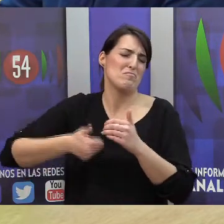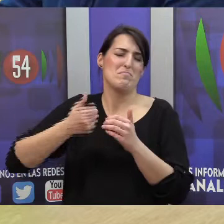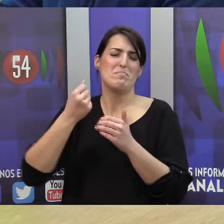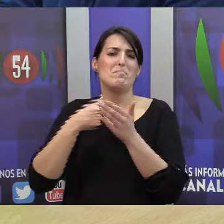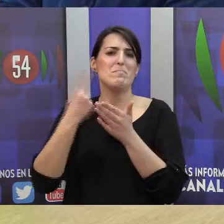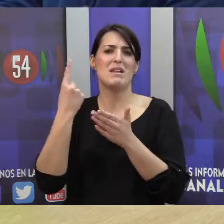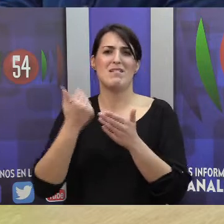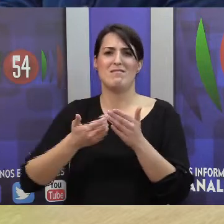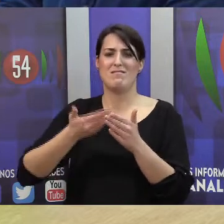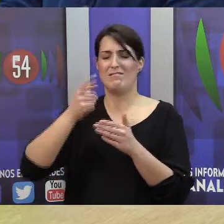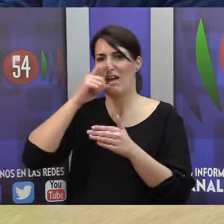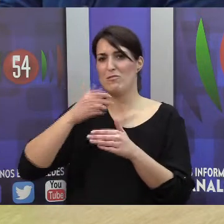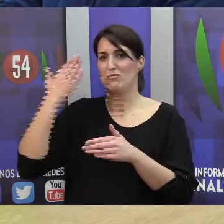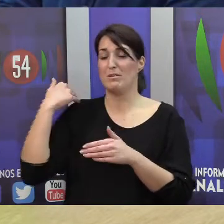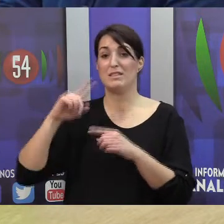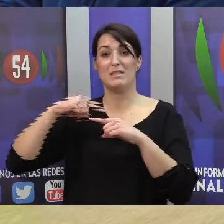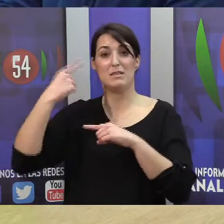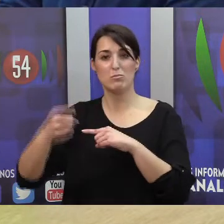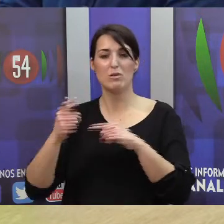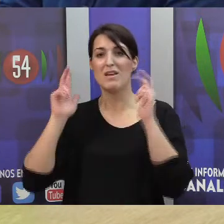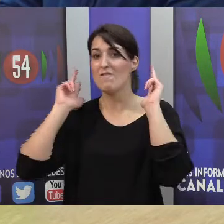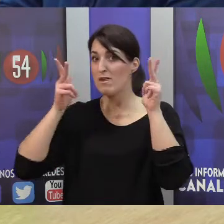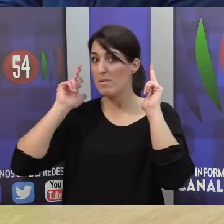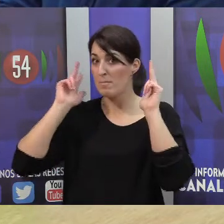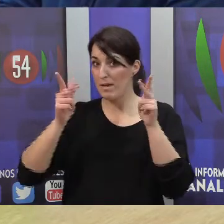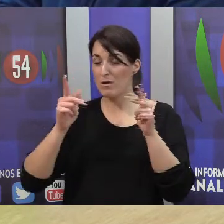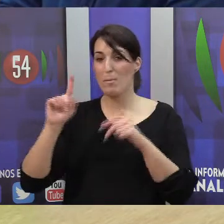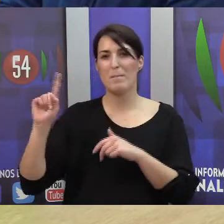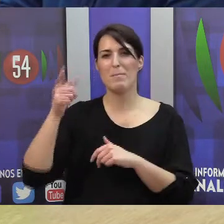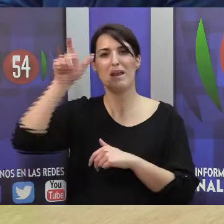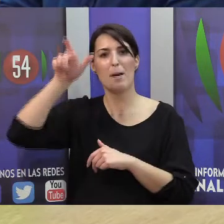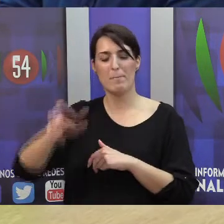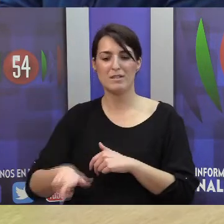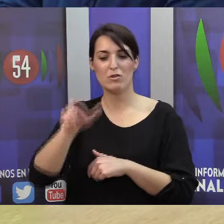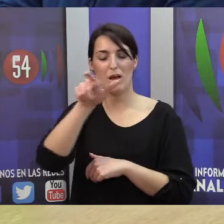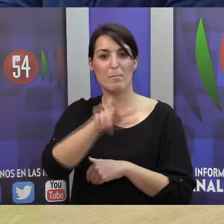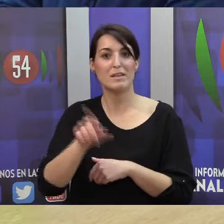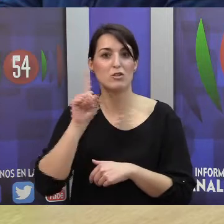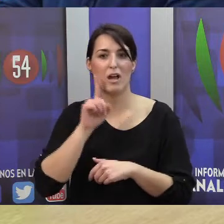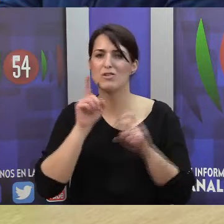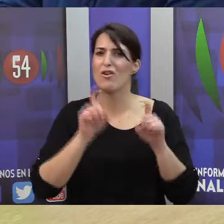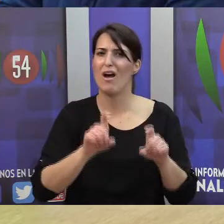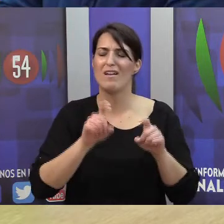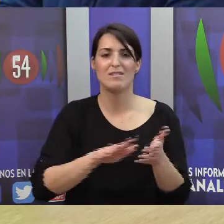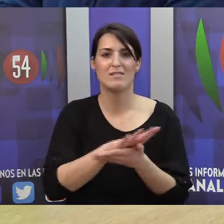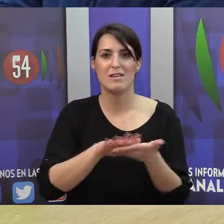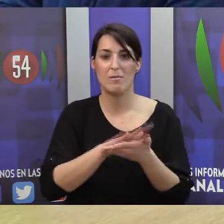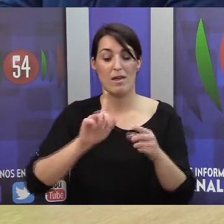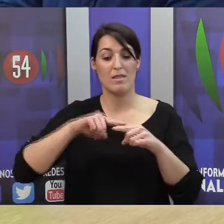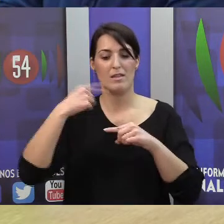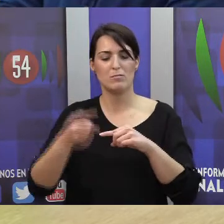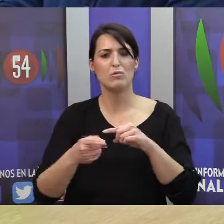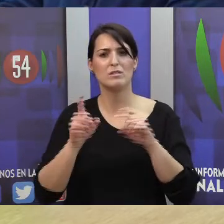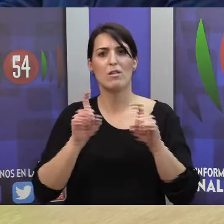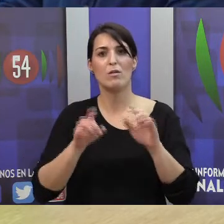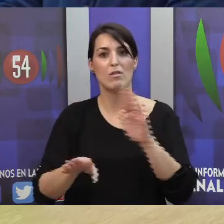la presencia de Fray Pedro Ponce de León, que fue el primer ser humano que desmutizó a una persona sorda y después continuó la educación, o sea que